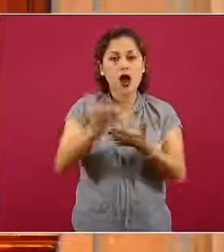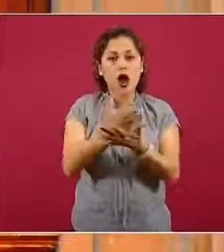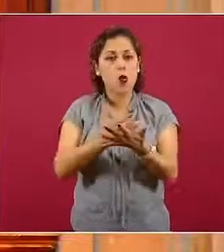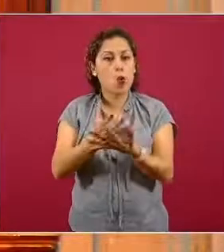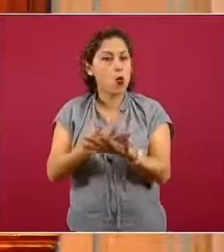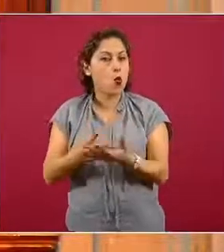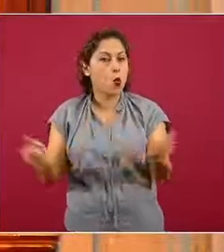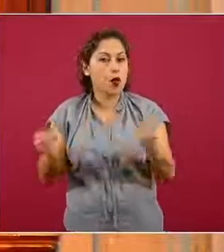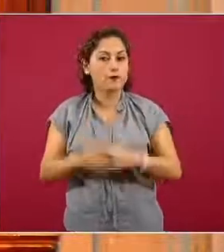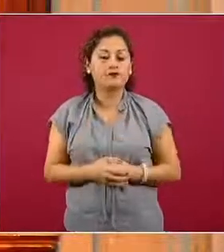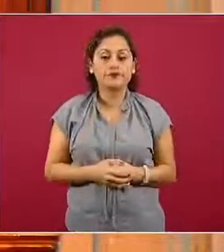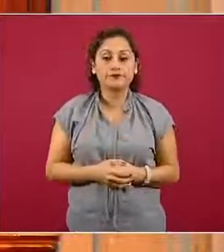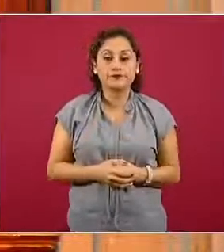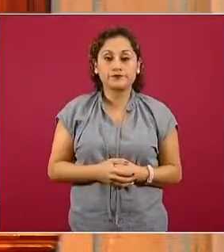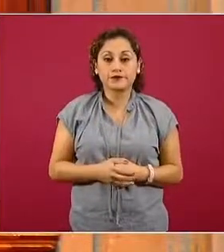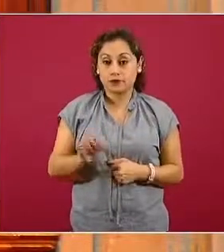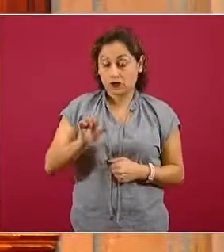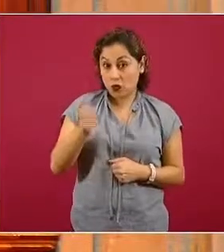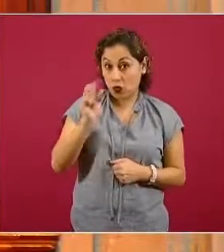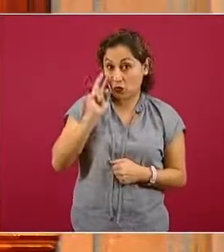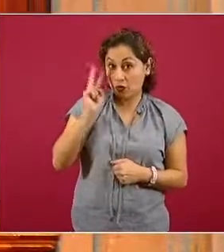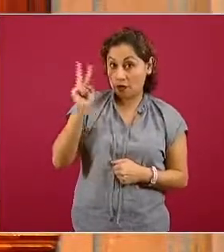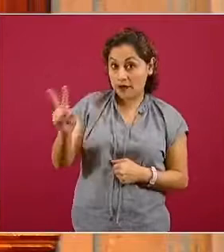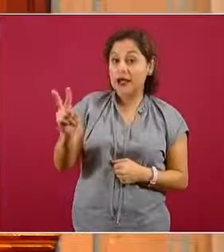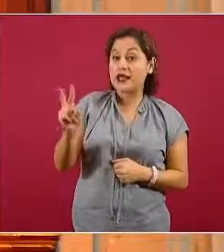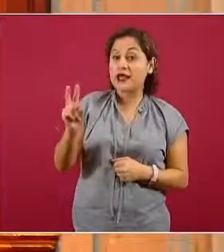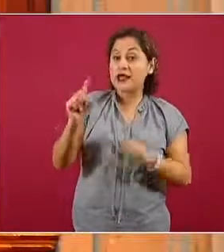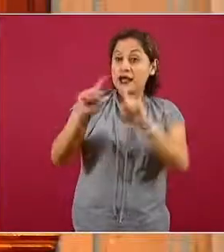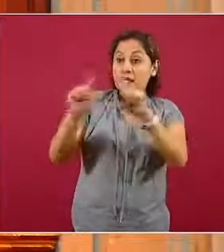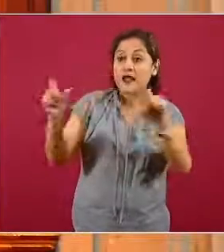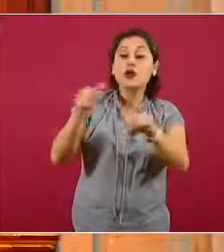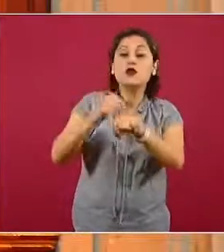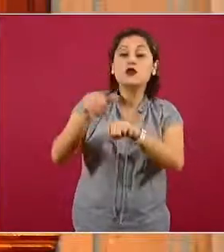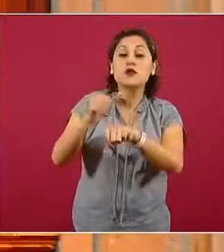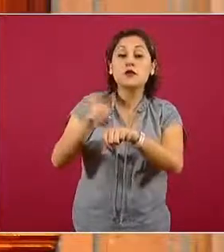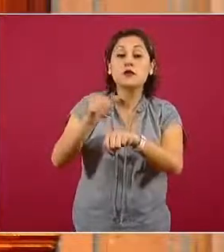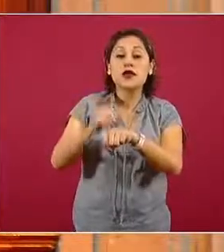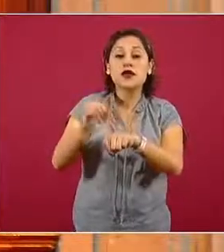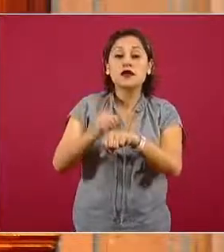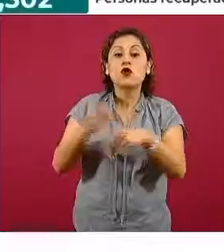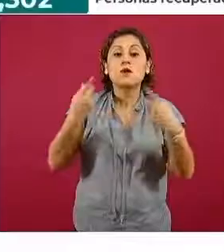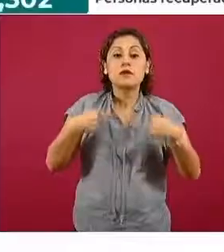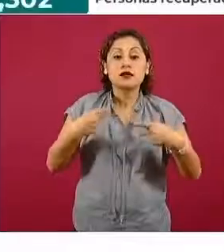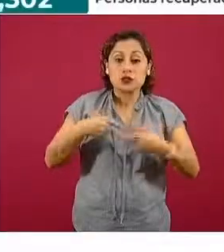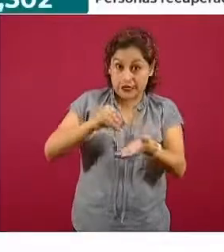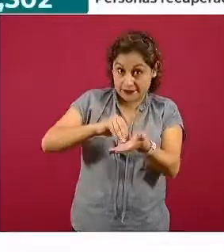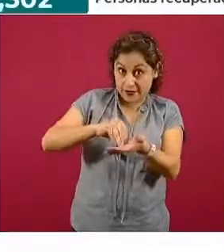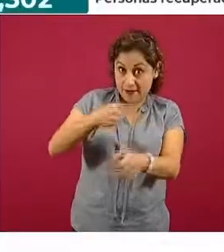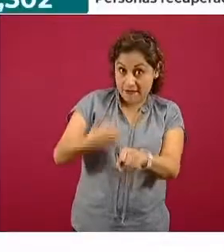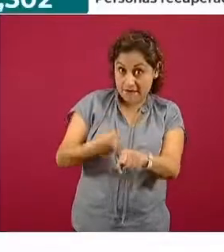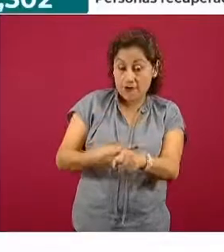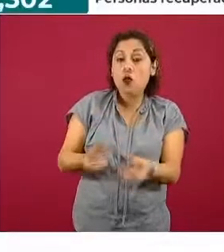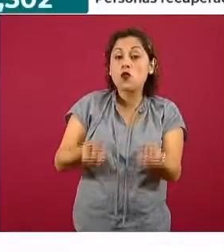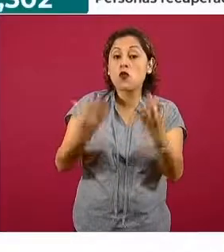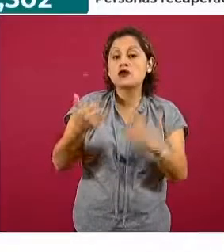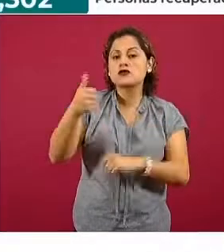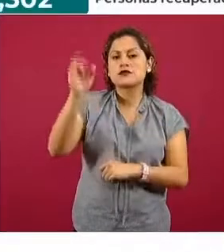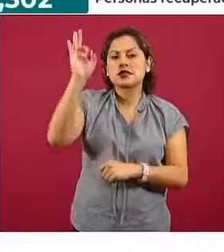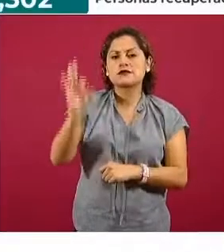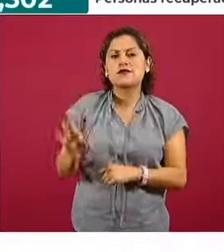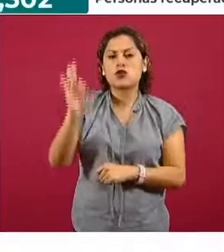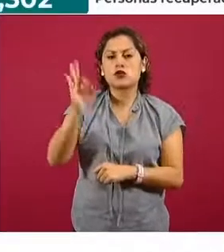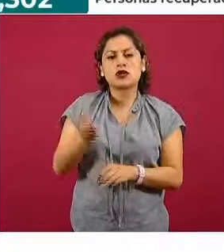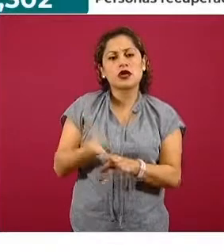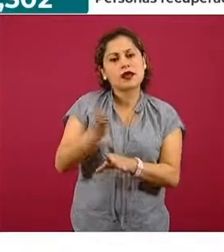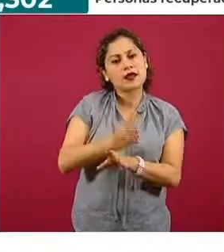nuestro indicador de casos activos nuevamente regresa al 6% que habíamos tenido en semanas previas